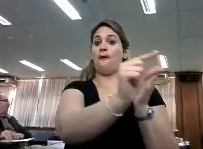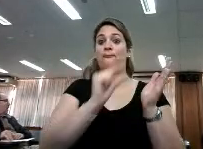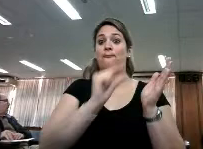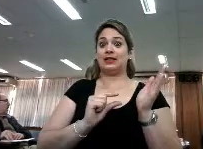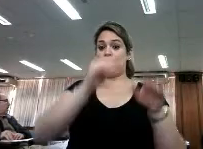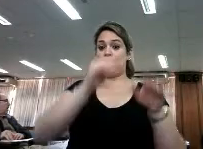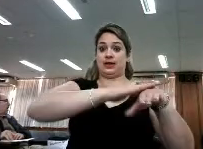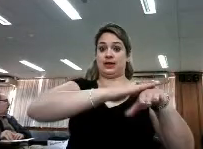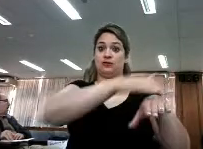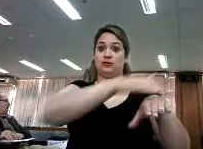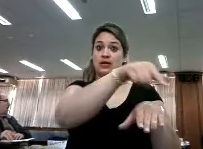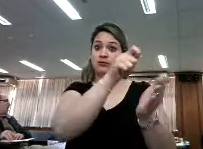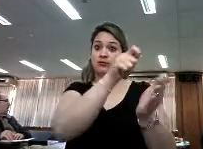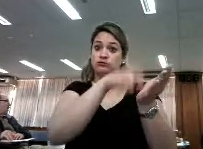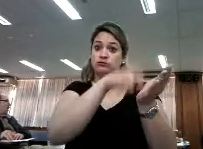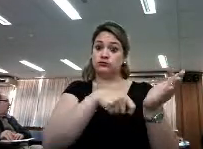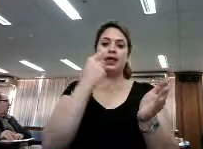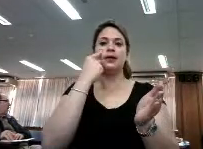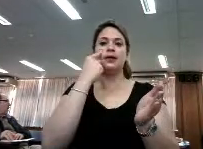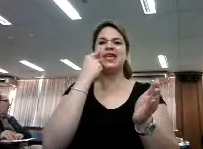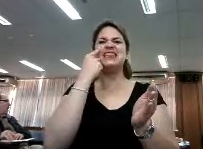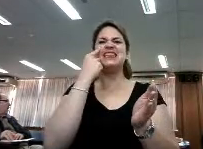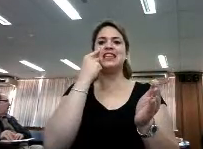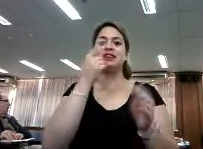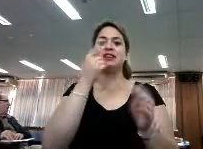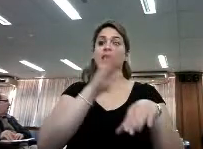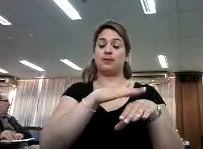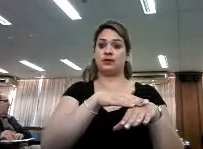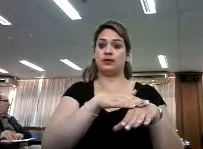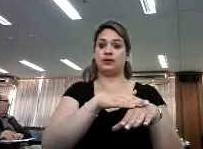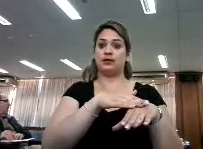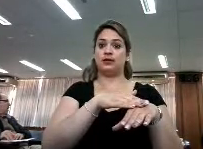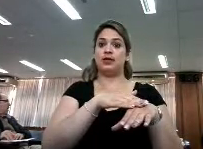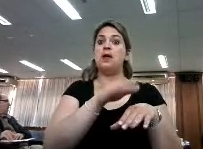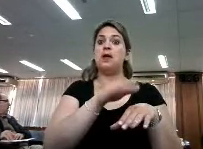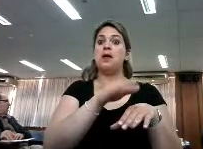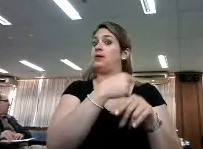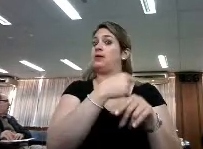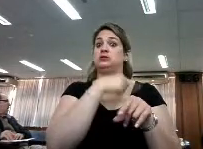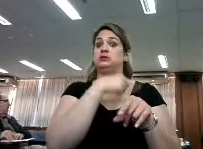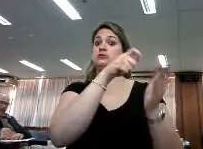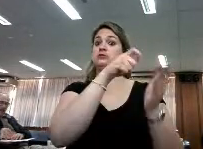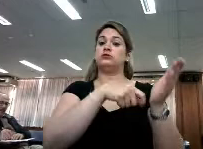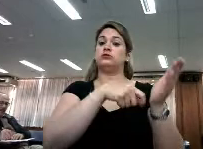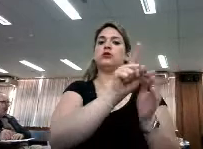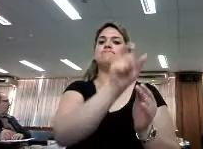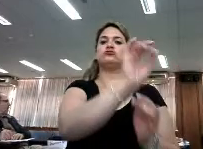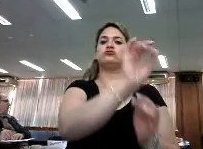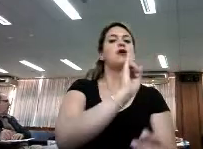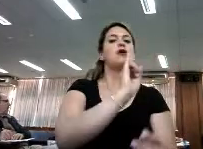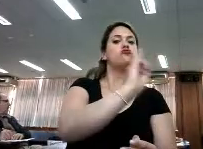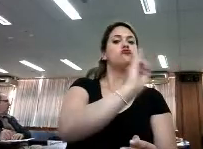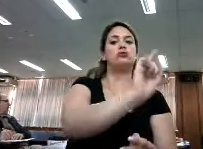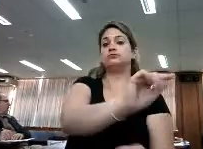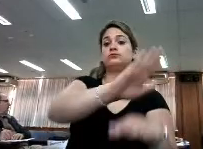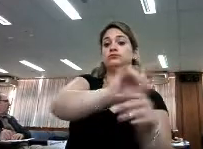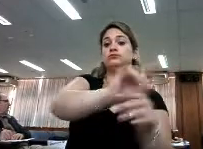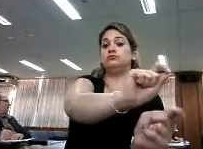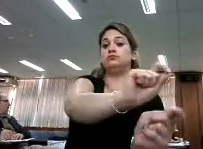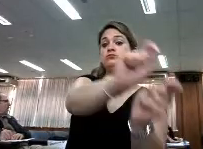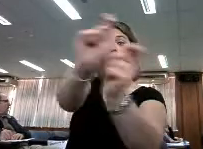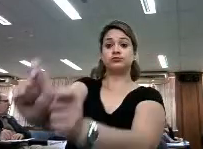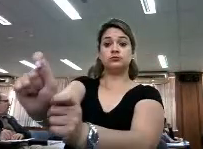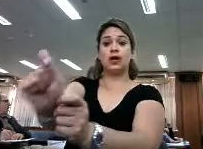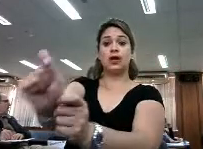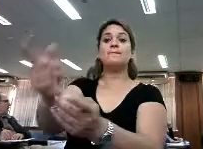firma como responsable del municipio es el intendente. En caso contrario, él tiene que delegar a una persona que en representación de él